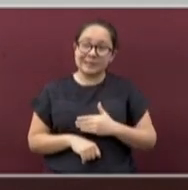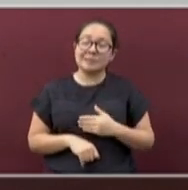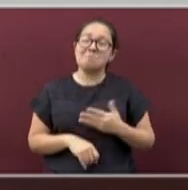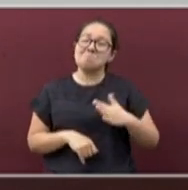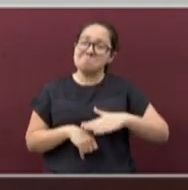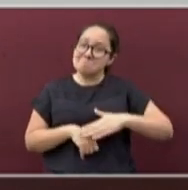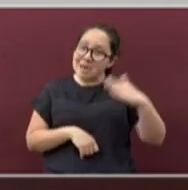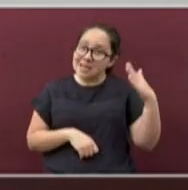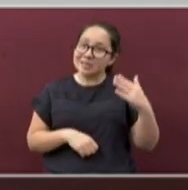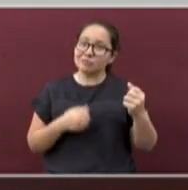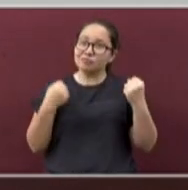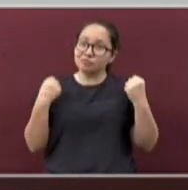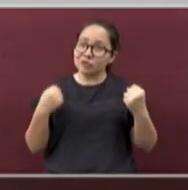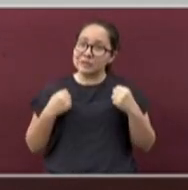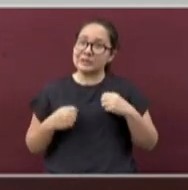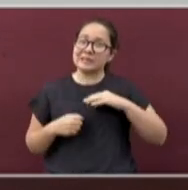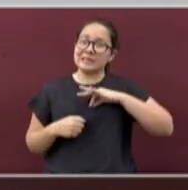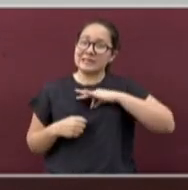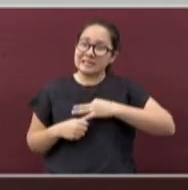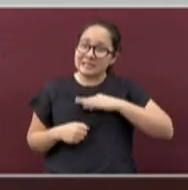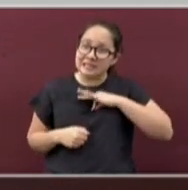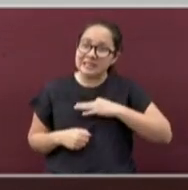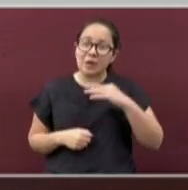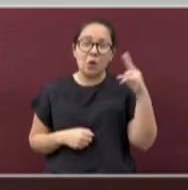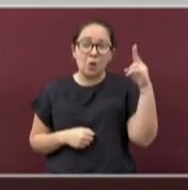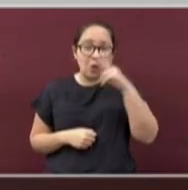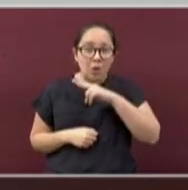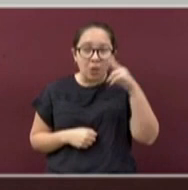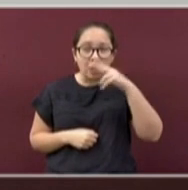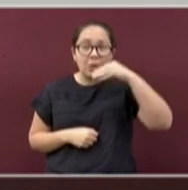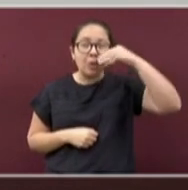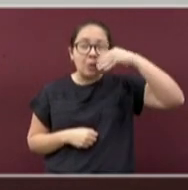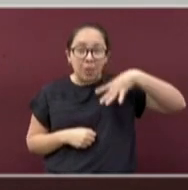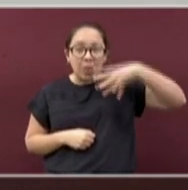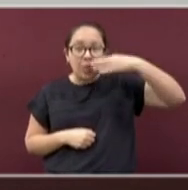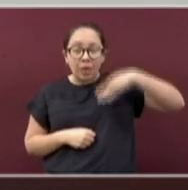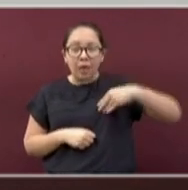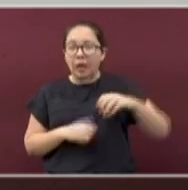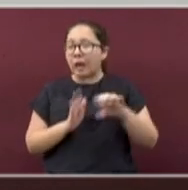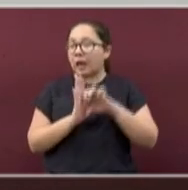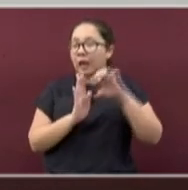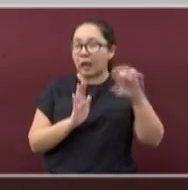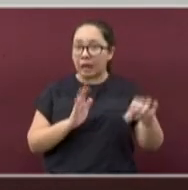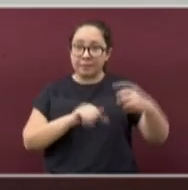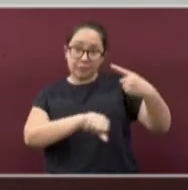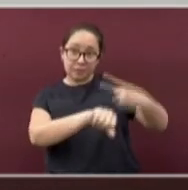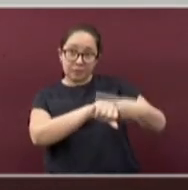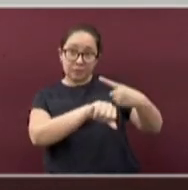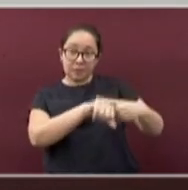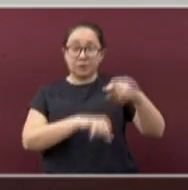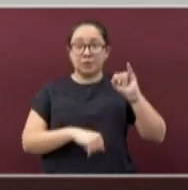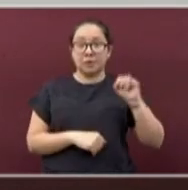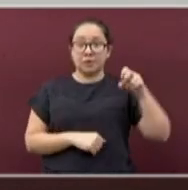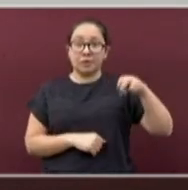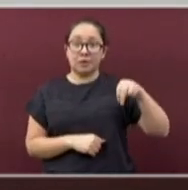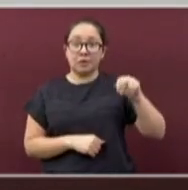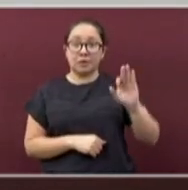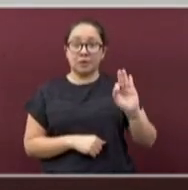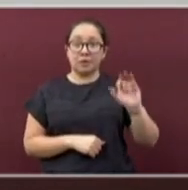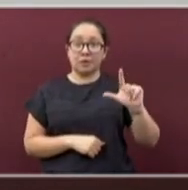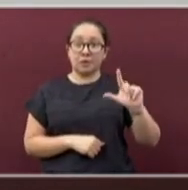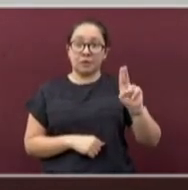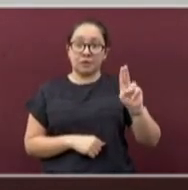de infecciones respiratorias agudas, como la influenza estacional, y en estos momentos podría ser